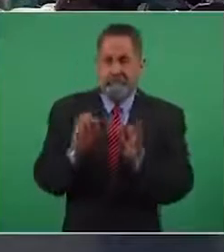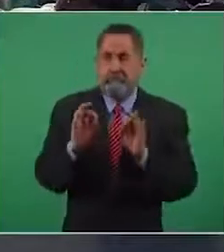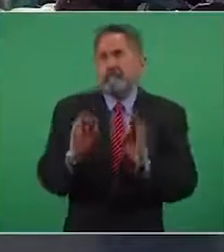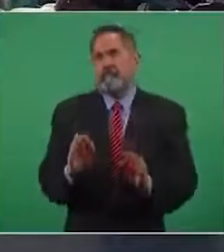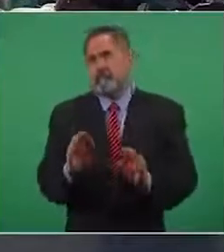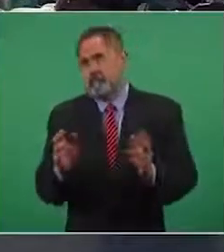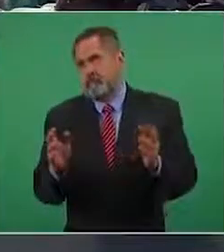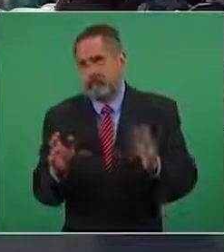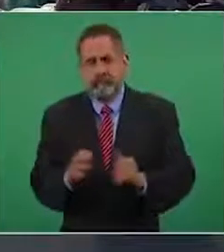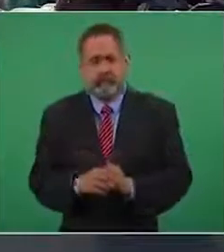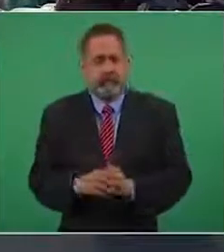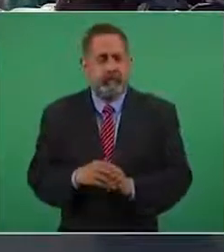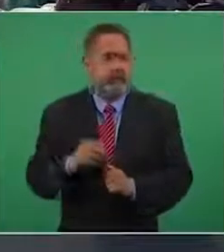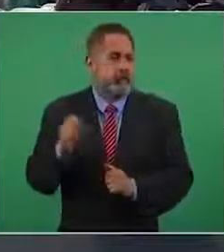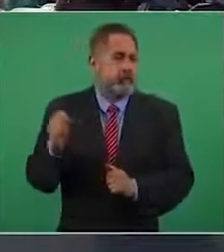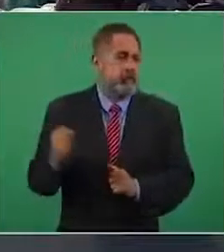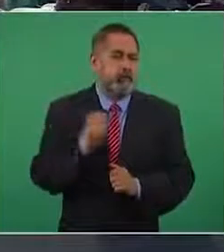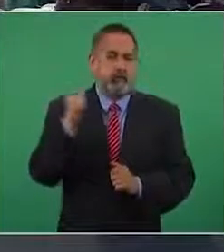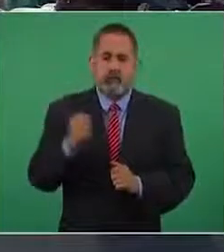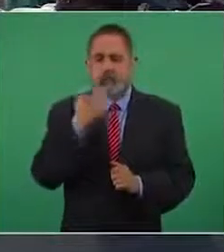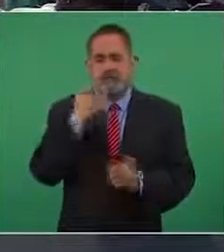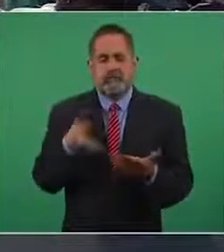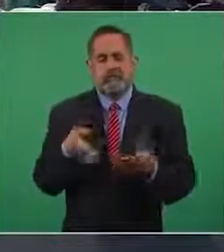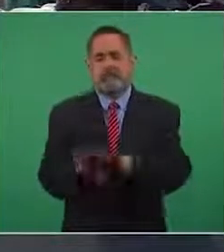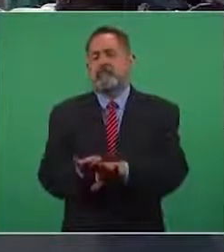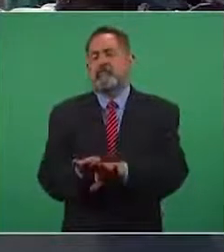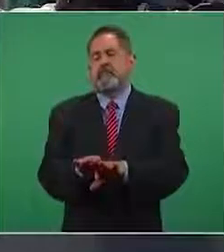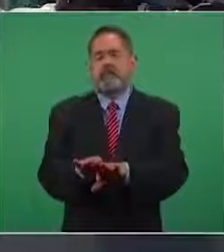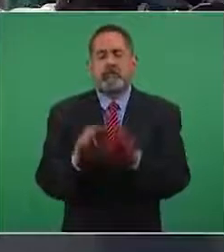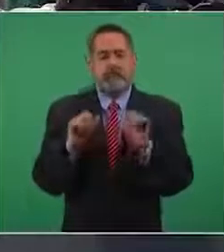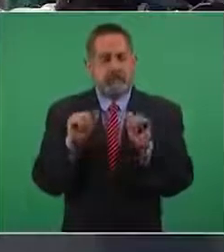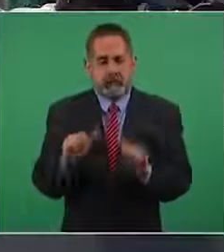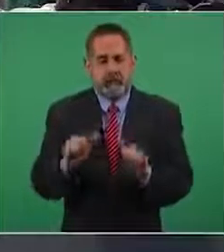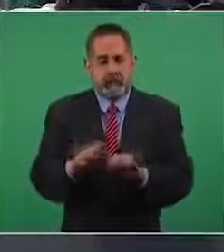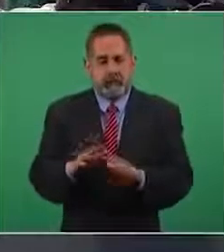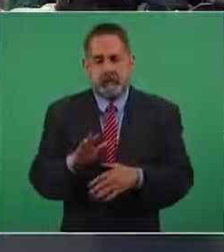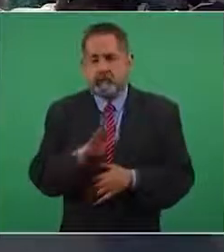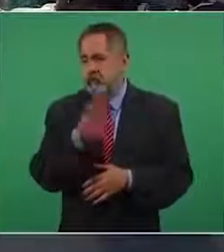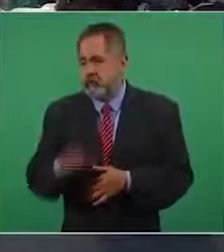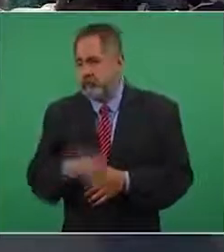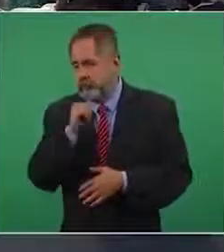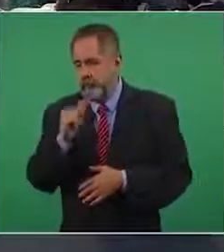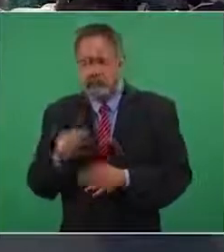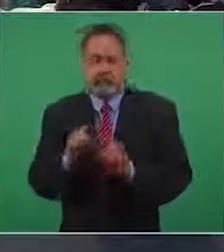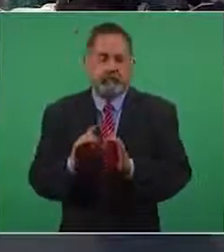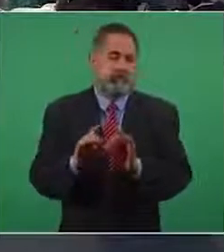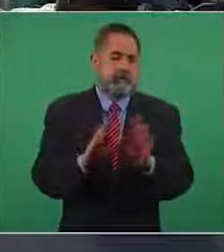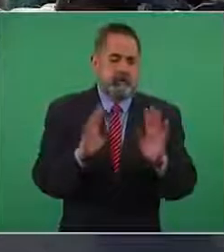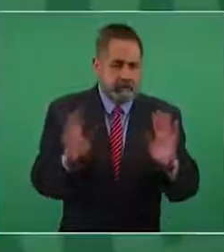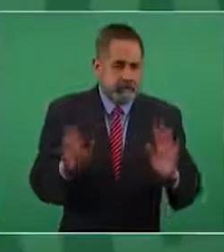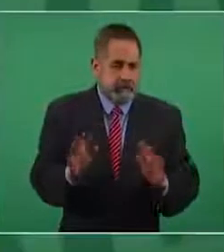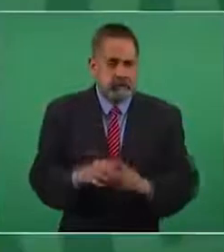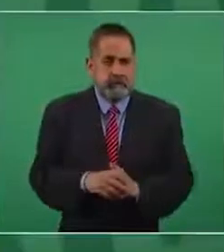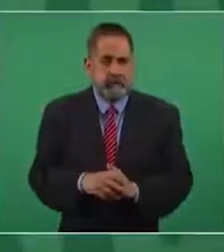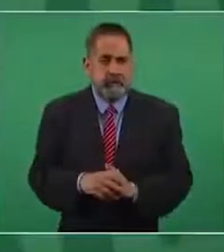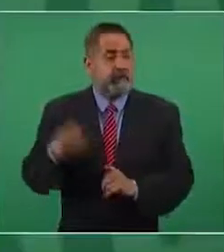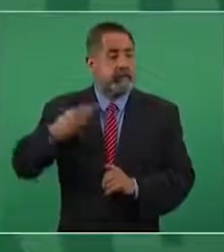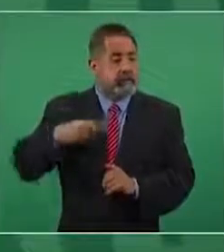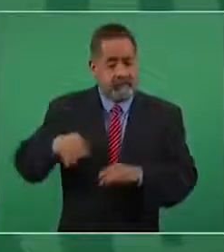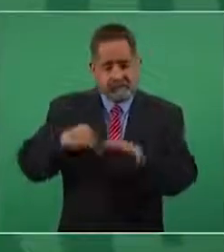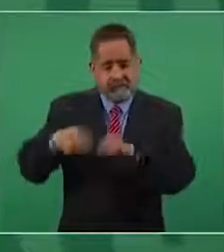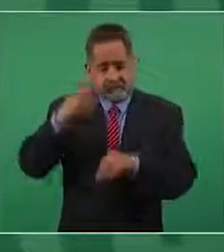afortunadamente no se tuvieron desgracias los trabajadores.